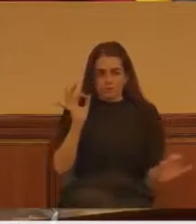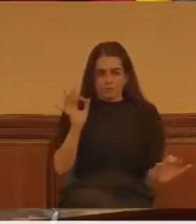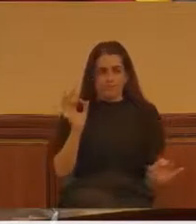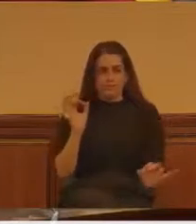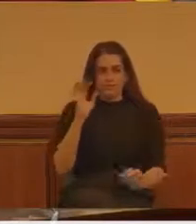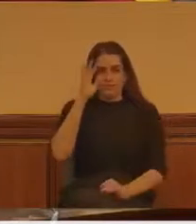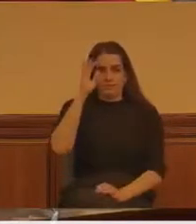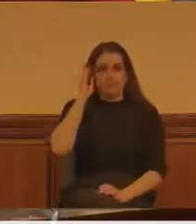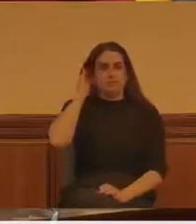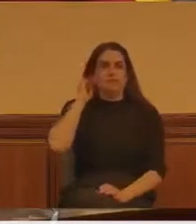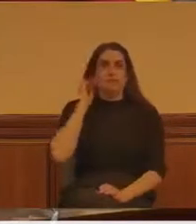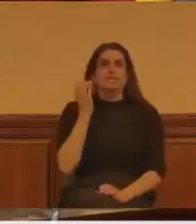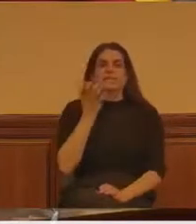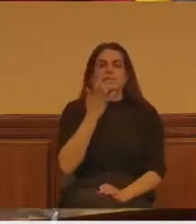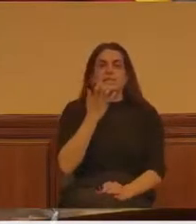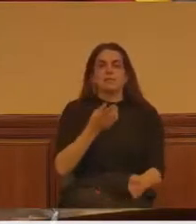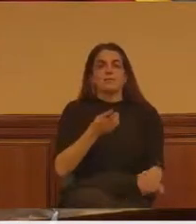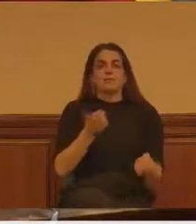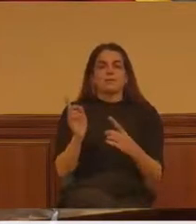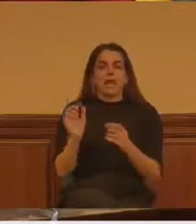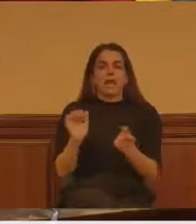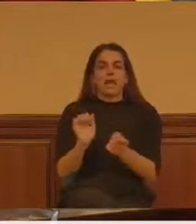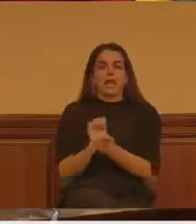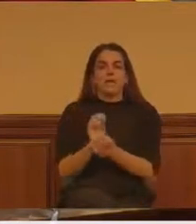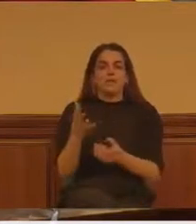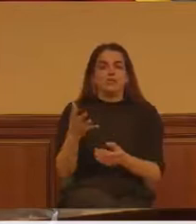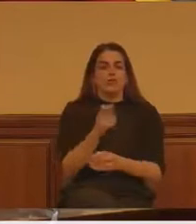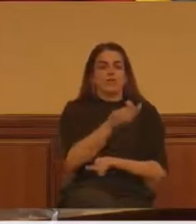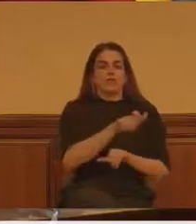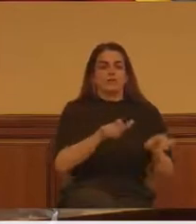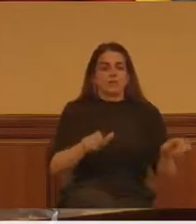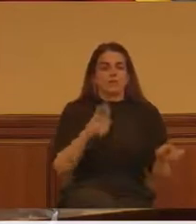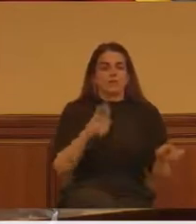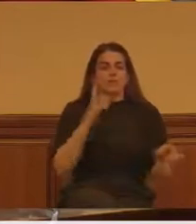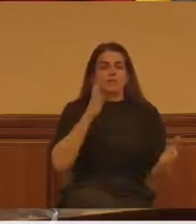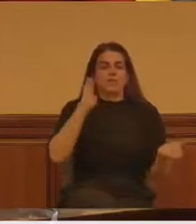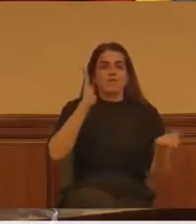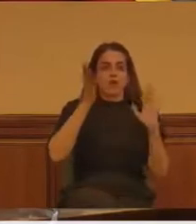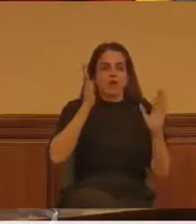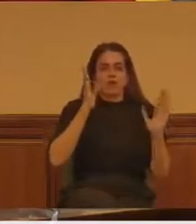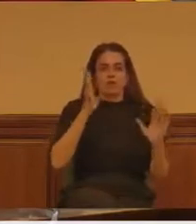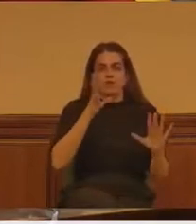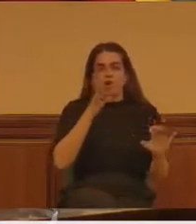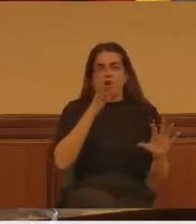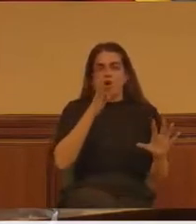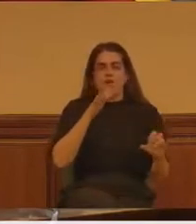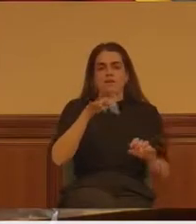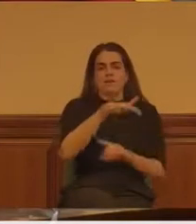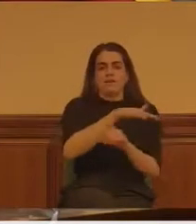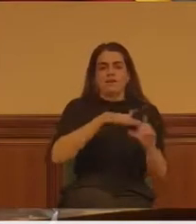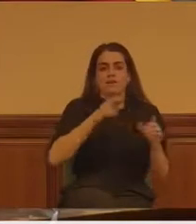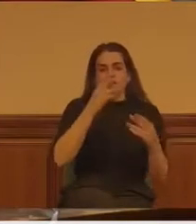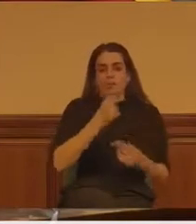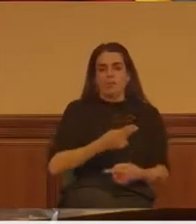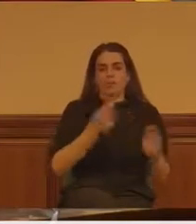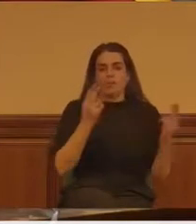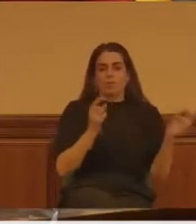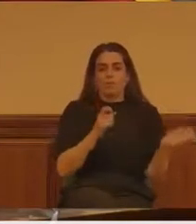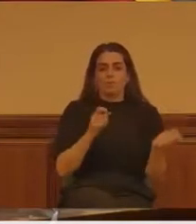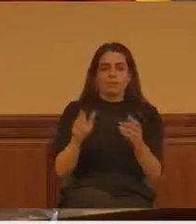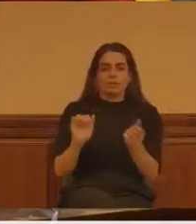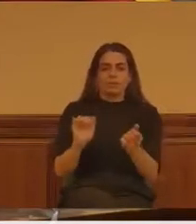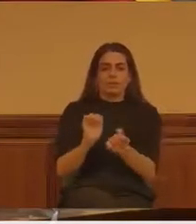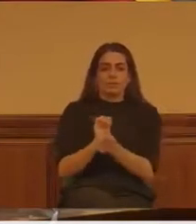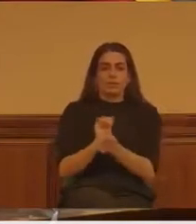hubiera que meter en la cárcel a toda aquella persona que dice burradas y barbaridades en el espacio público, no había España para